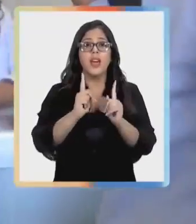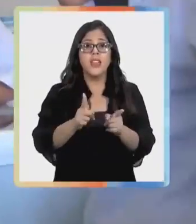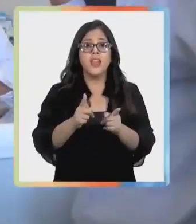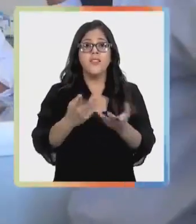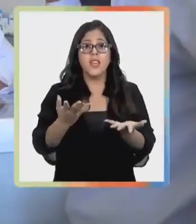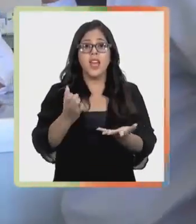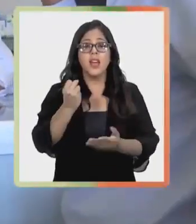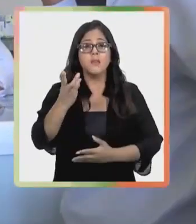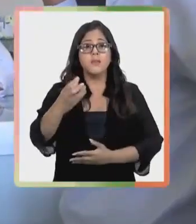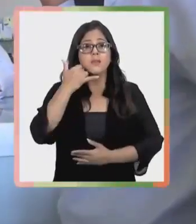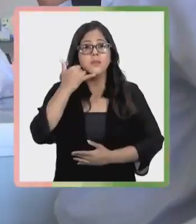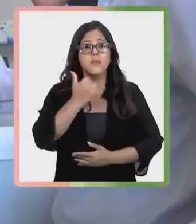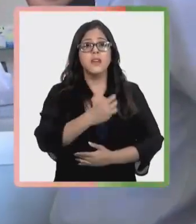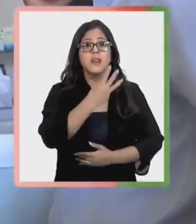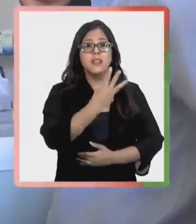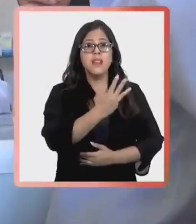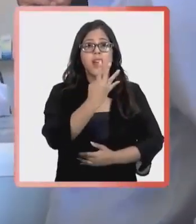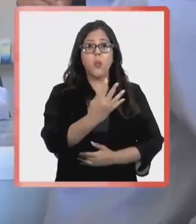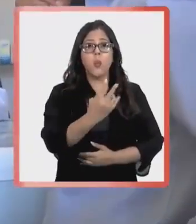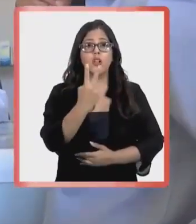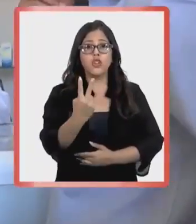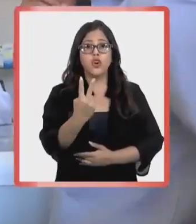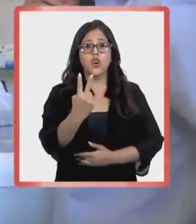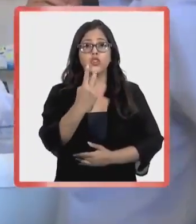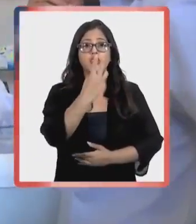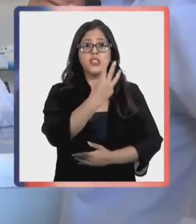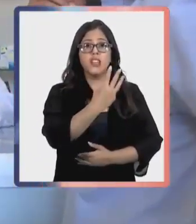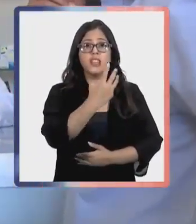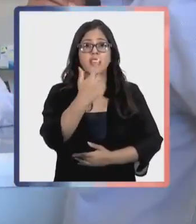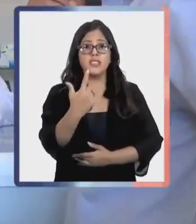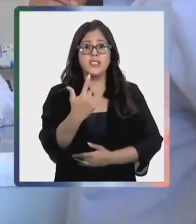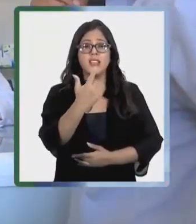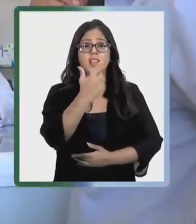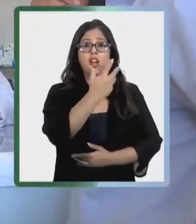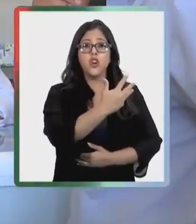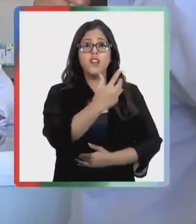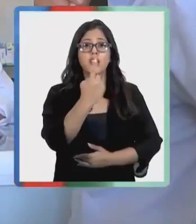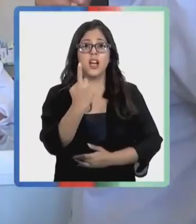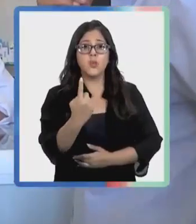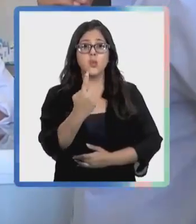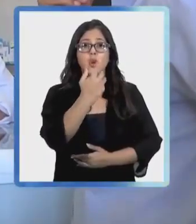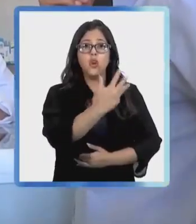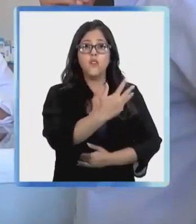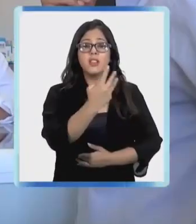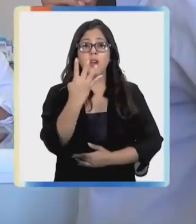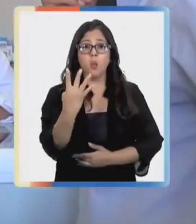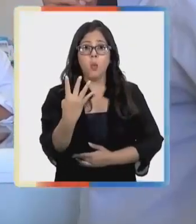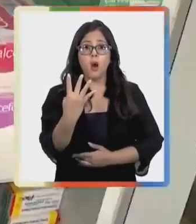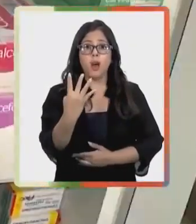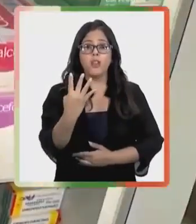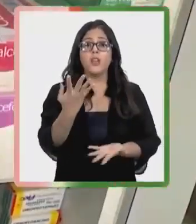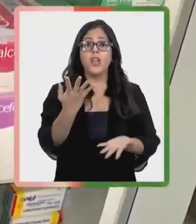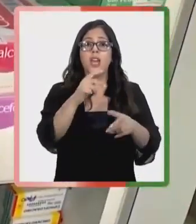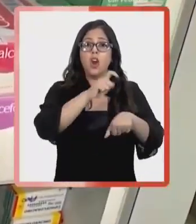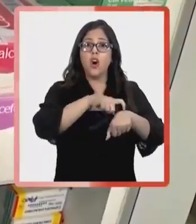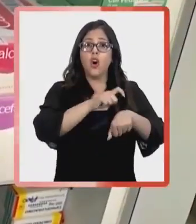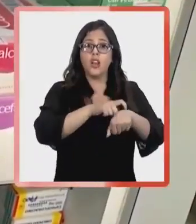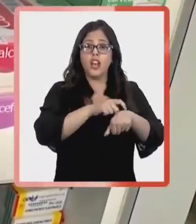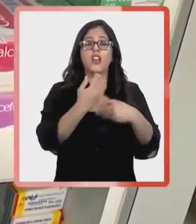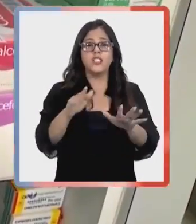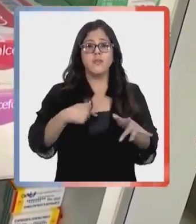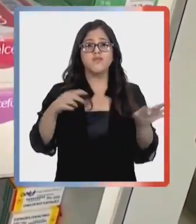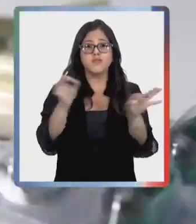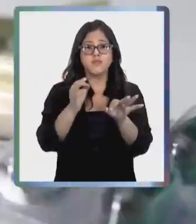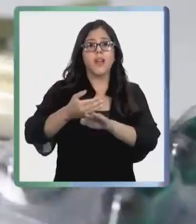deben comunicarse al número 342-37-9194 en el horario